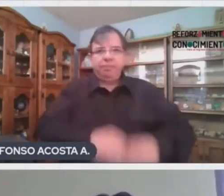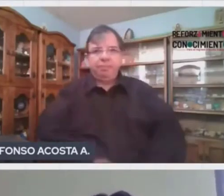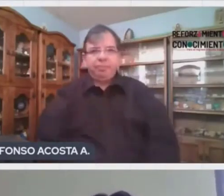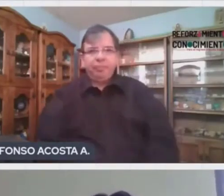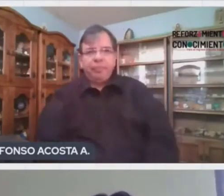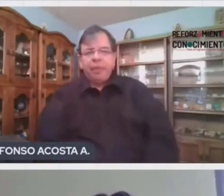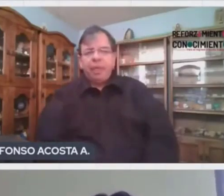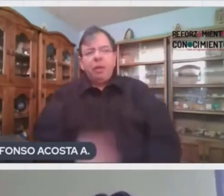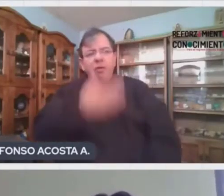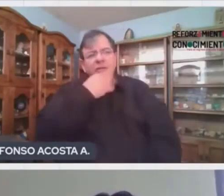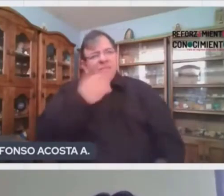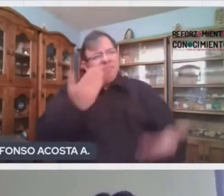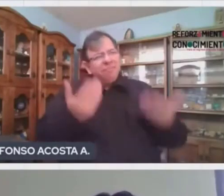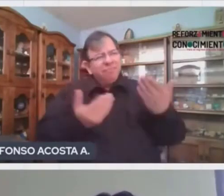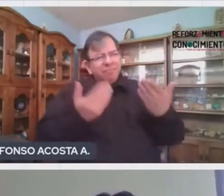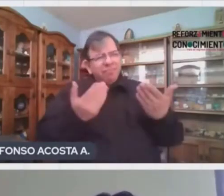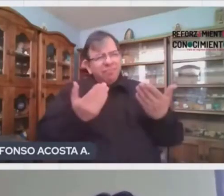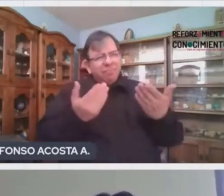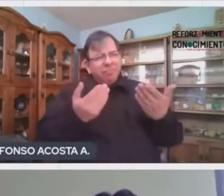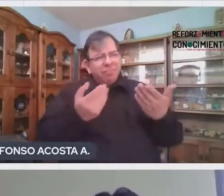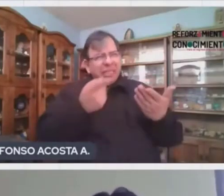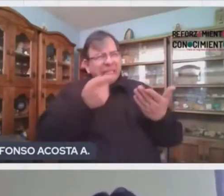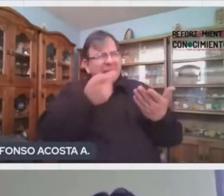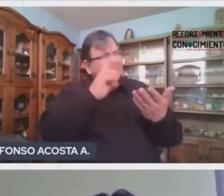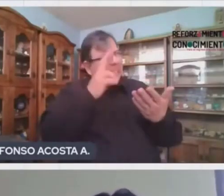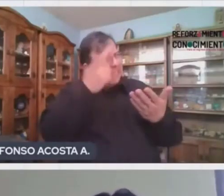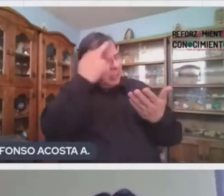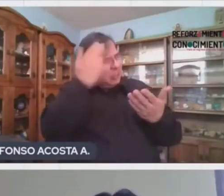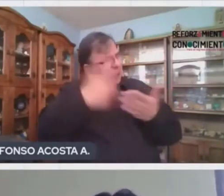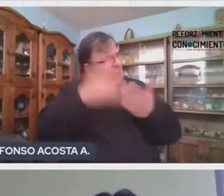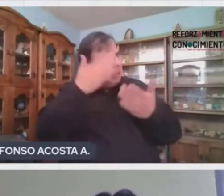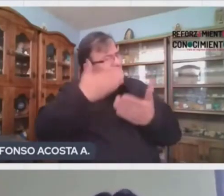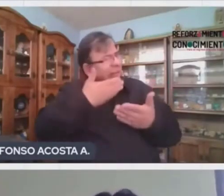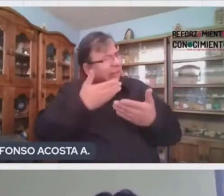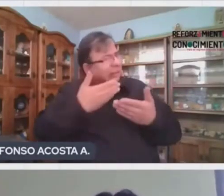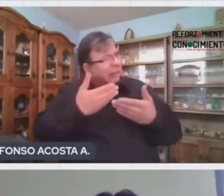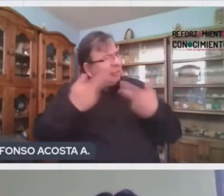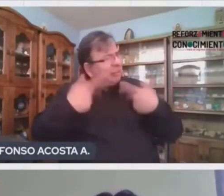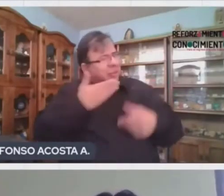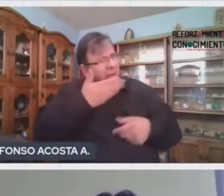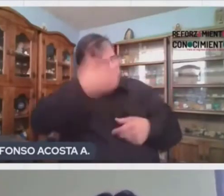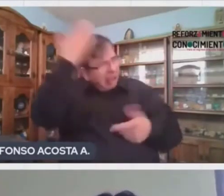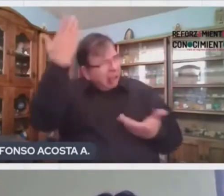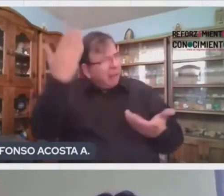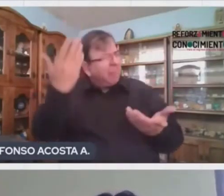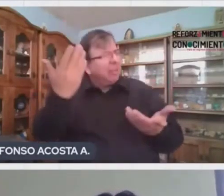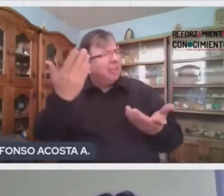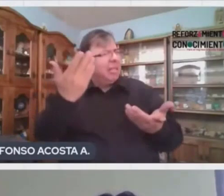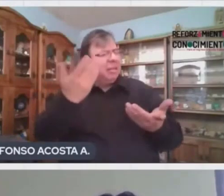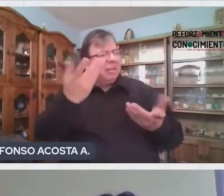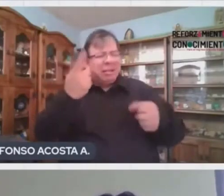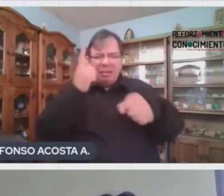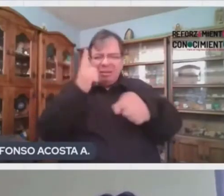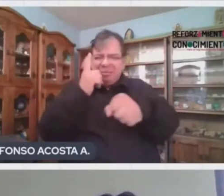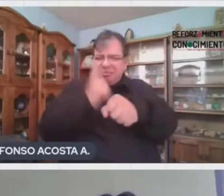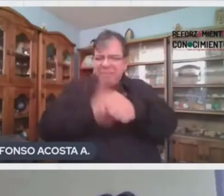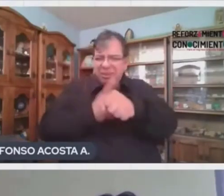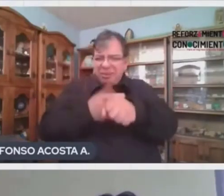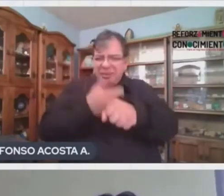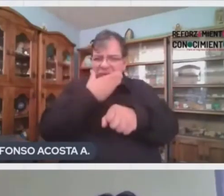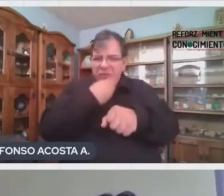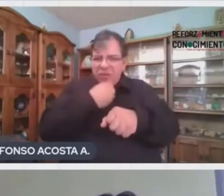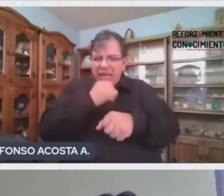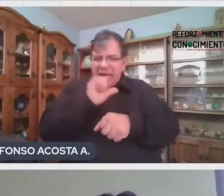Tenía algo que ver con algo de los zares, no recuerdo, por ahí iba. Creo que el que estaba enfermo, el que tenía esa enfermedad, era este